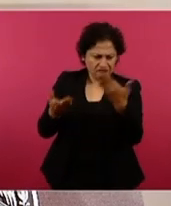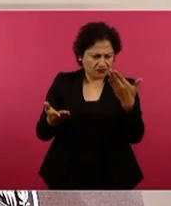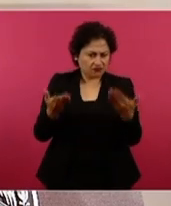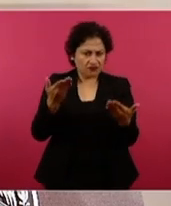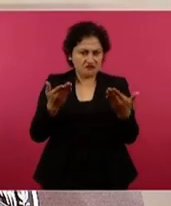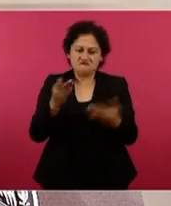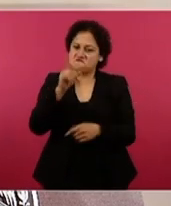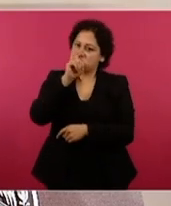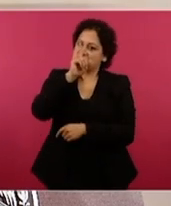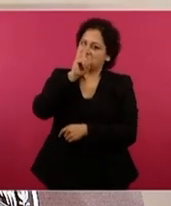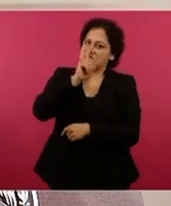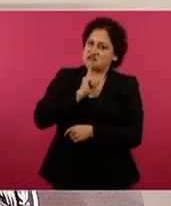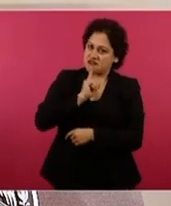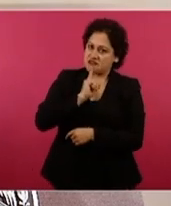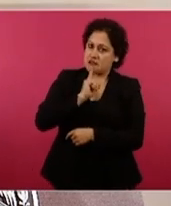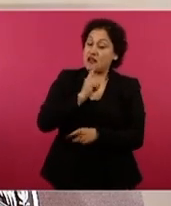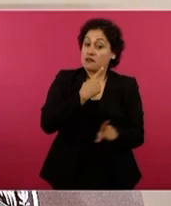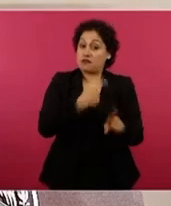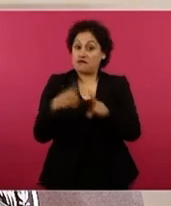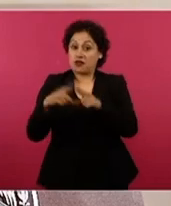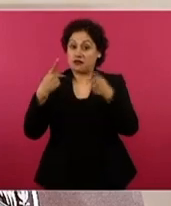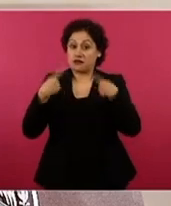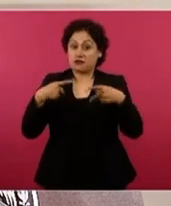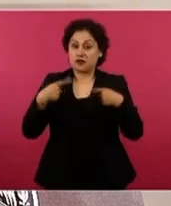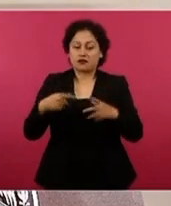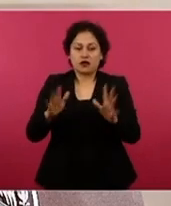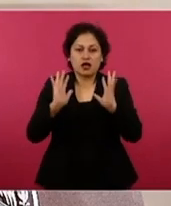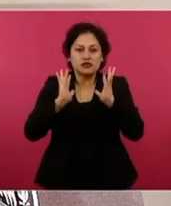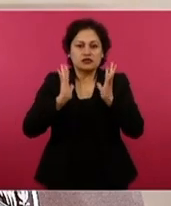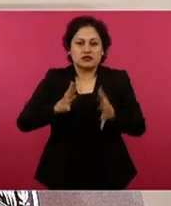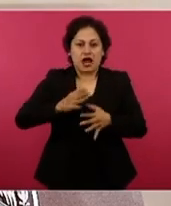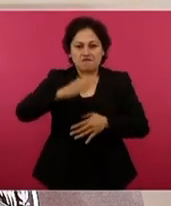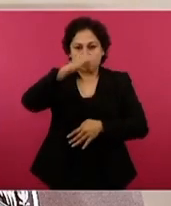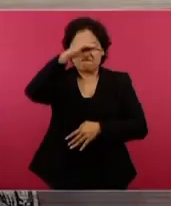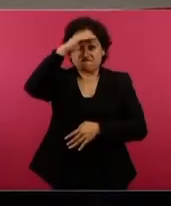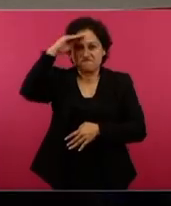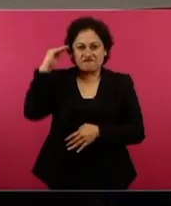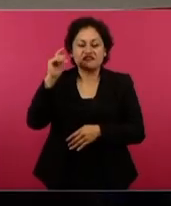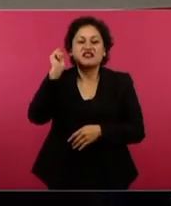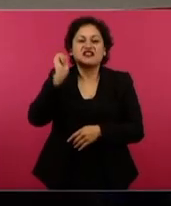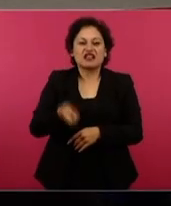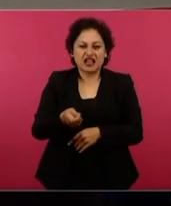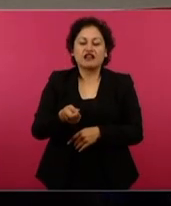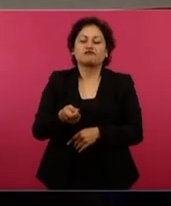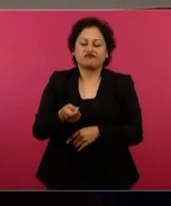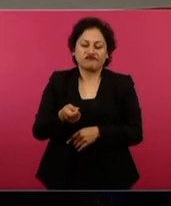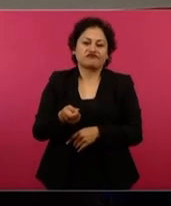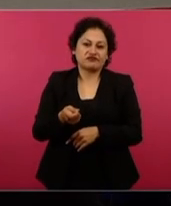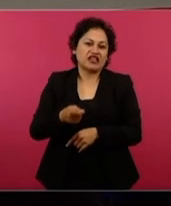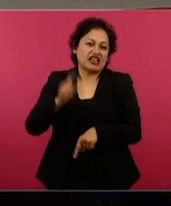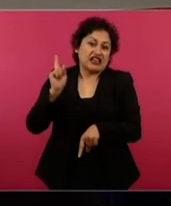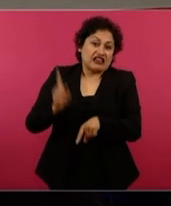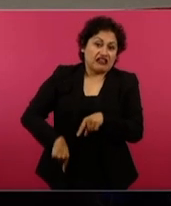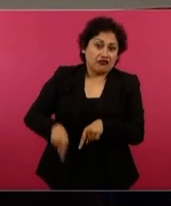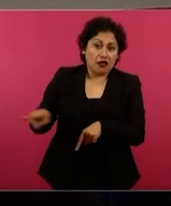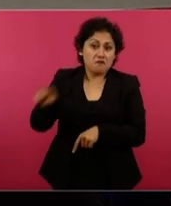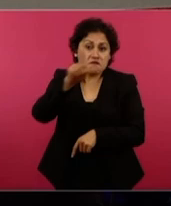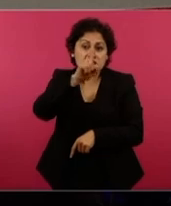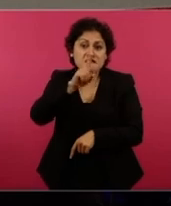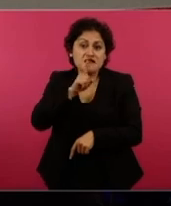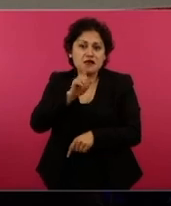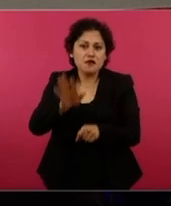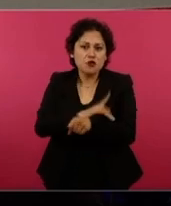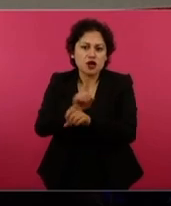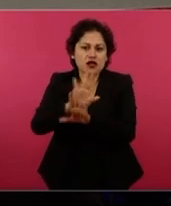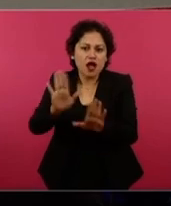qué han denunciado estas personas, sobre todo una maestra de primaria? Le han bajado los videos de las redes sociales. Entonces, no